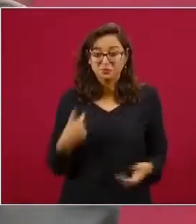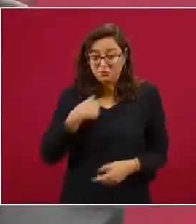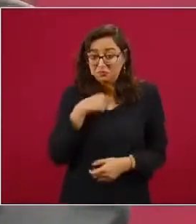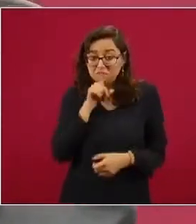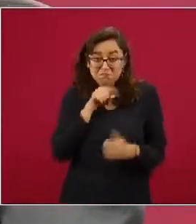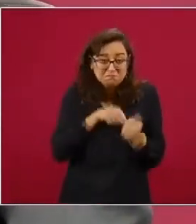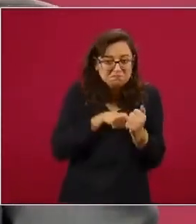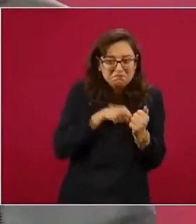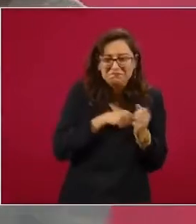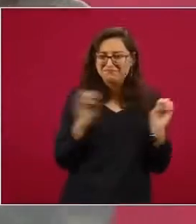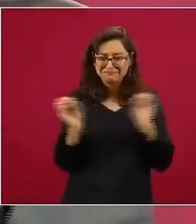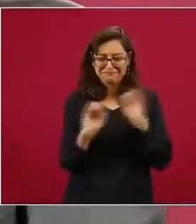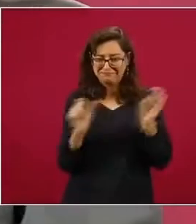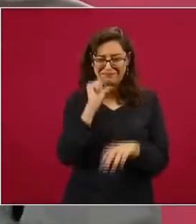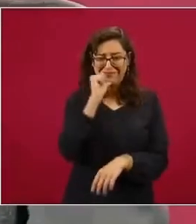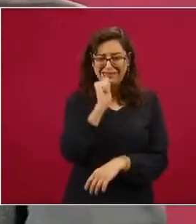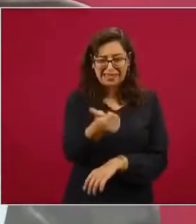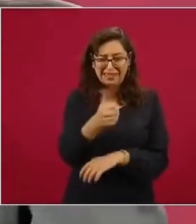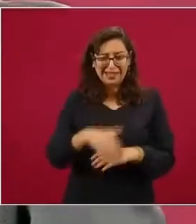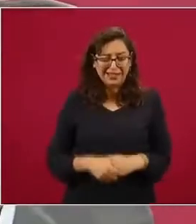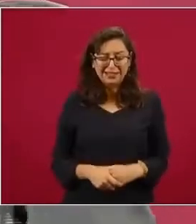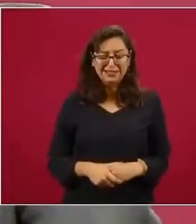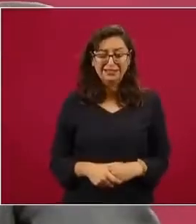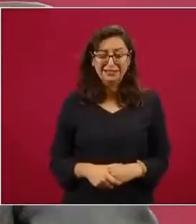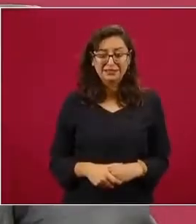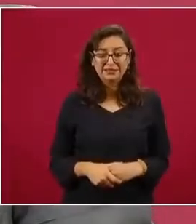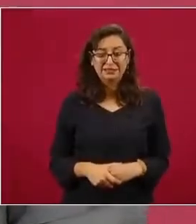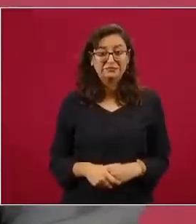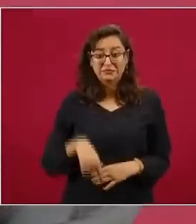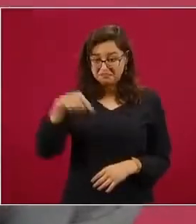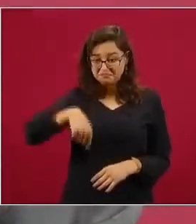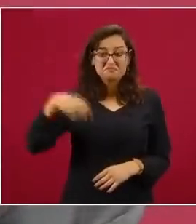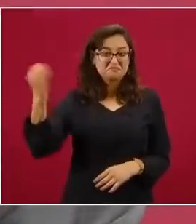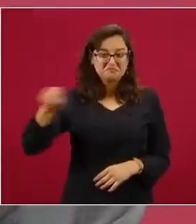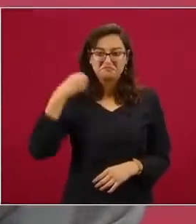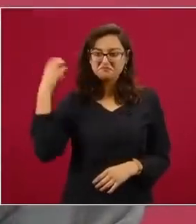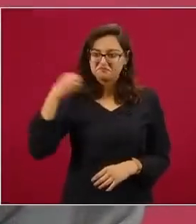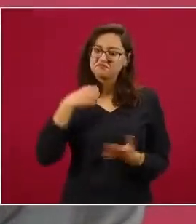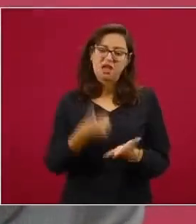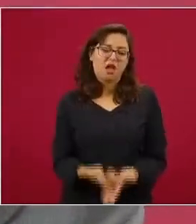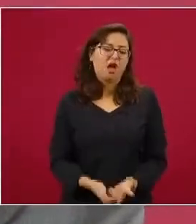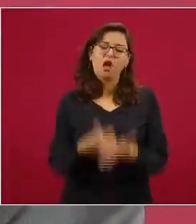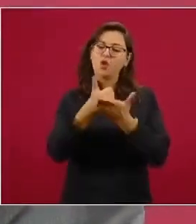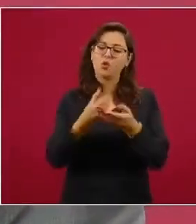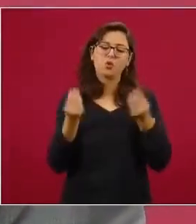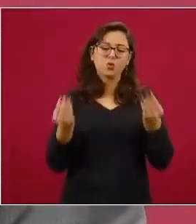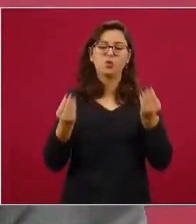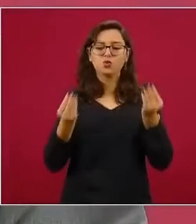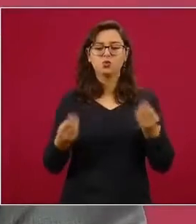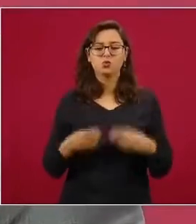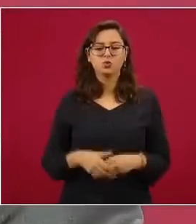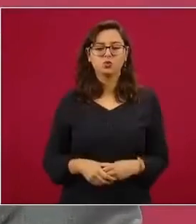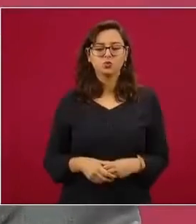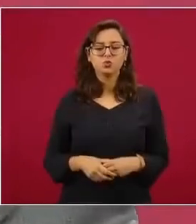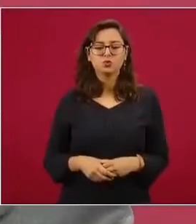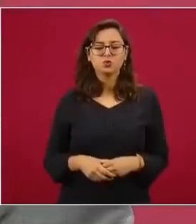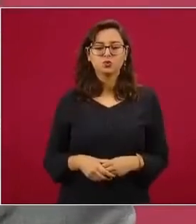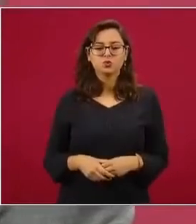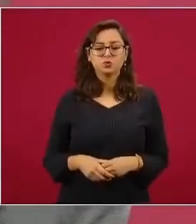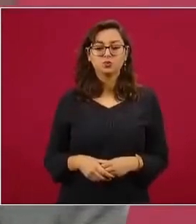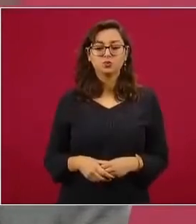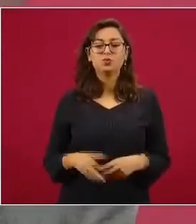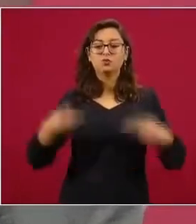ocultar. Y además esto me ayuda a mí para que